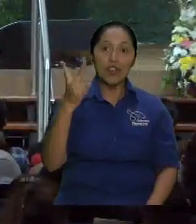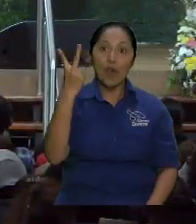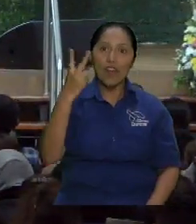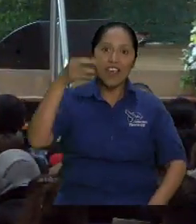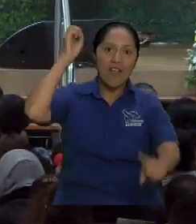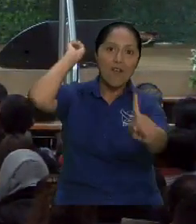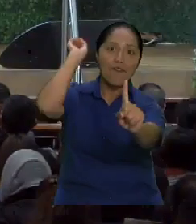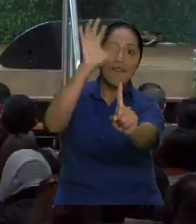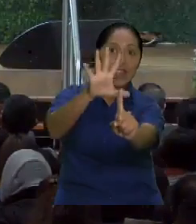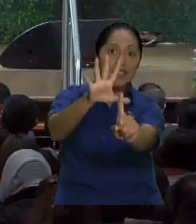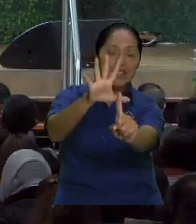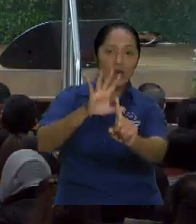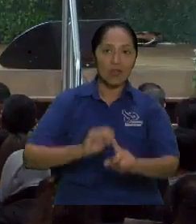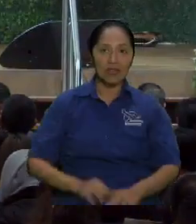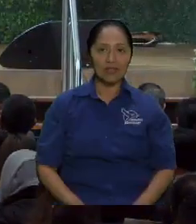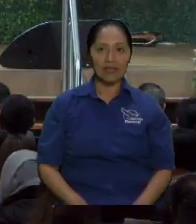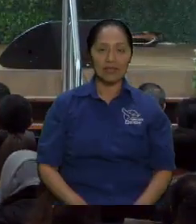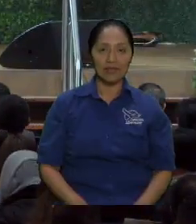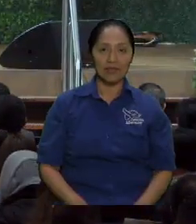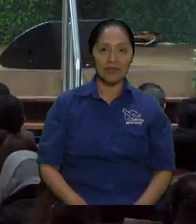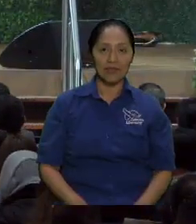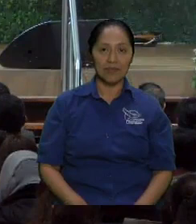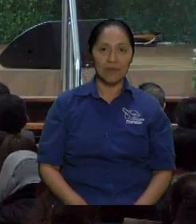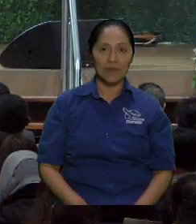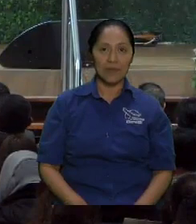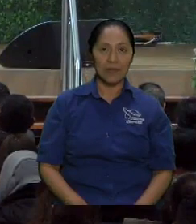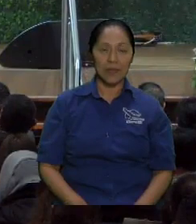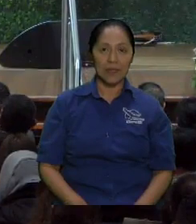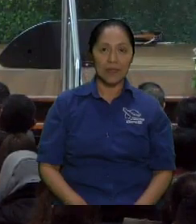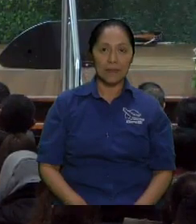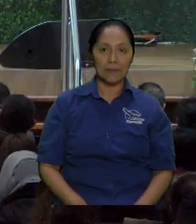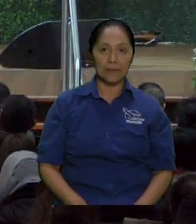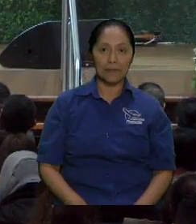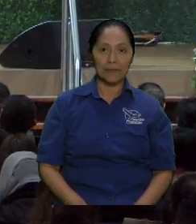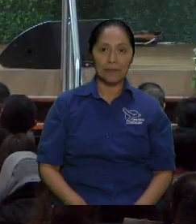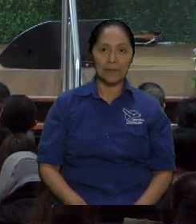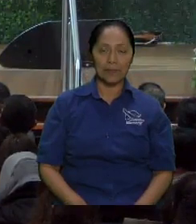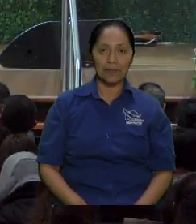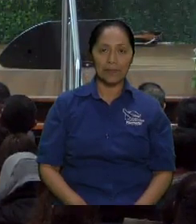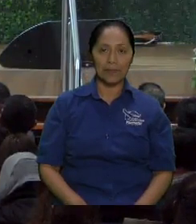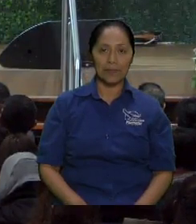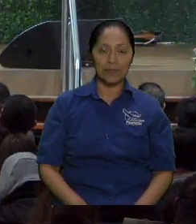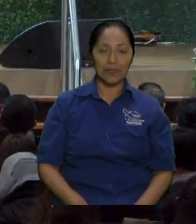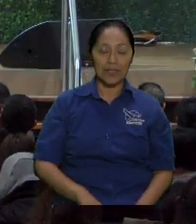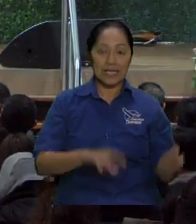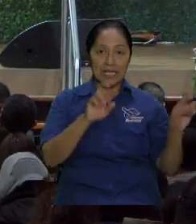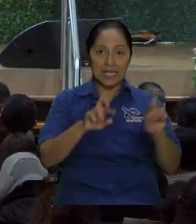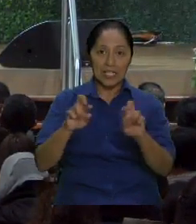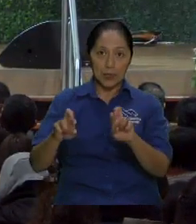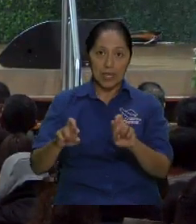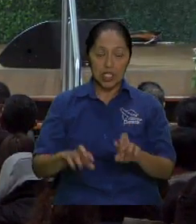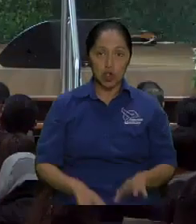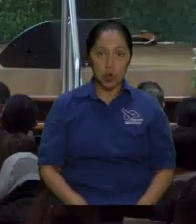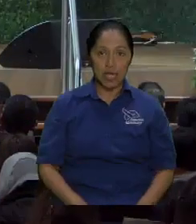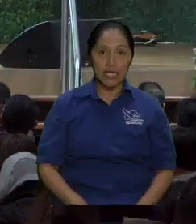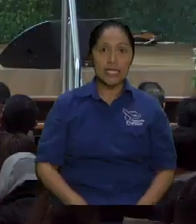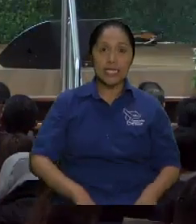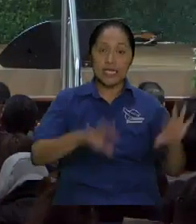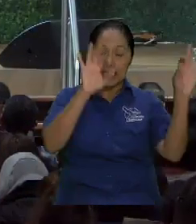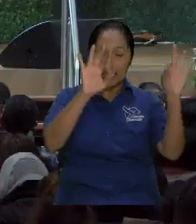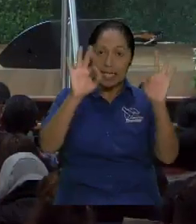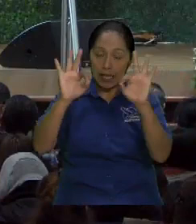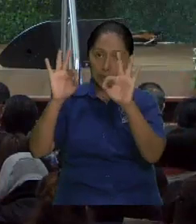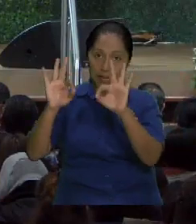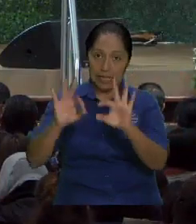sobre todo los que predican eso no lo dije yo en la Biblia no me mire así no ni